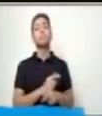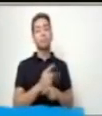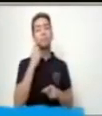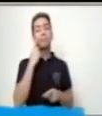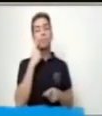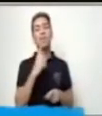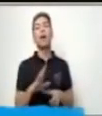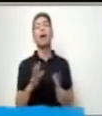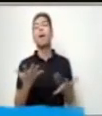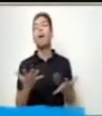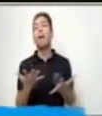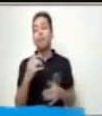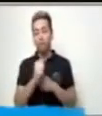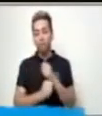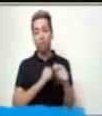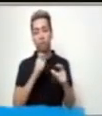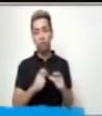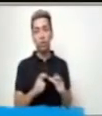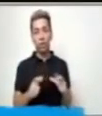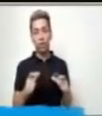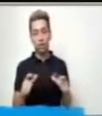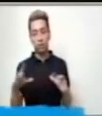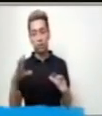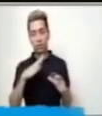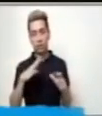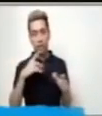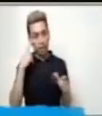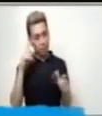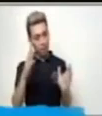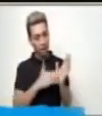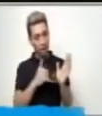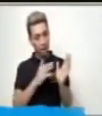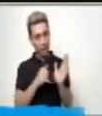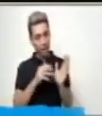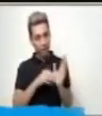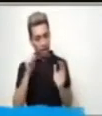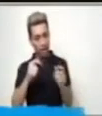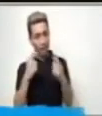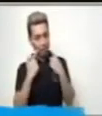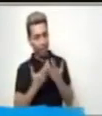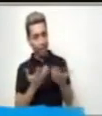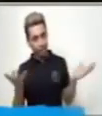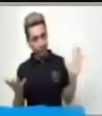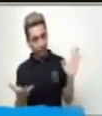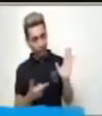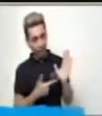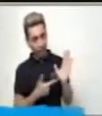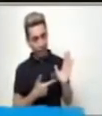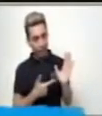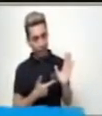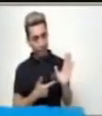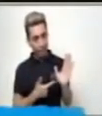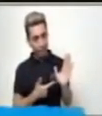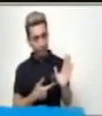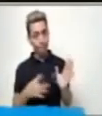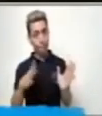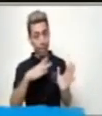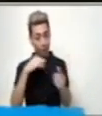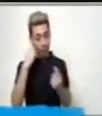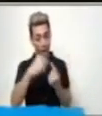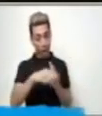frutas son los que están a la venta en esta tienda escolar. Hay bananos,